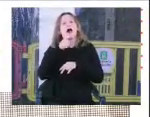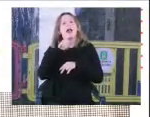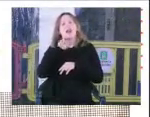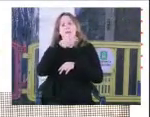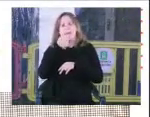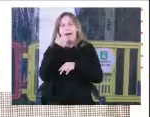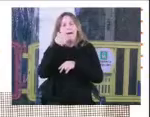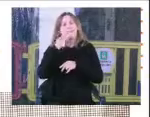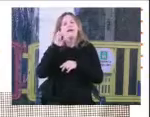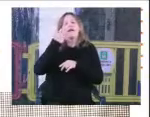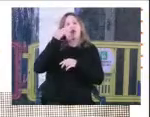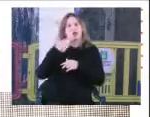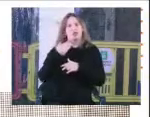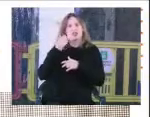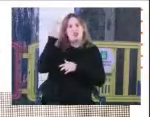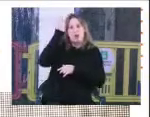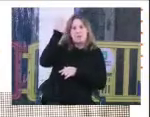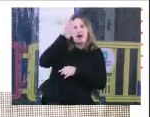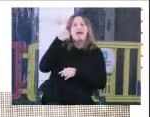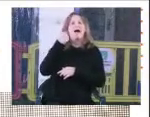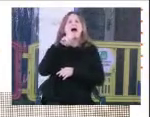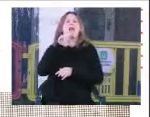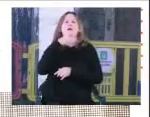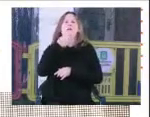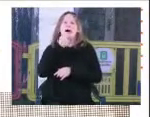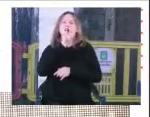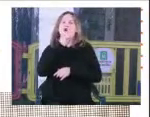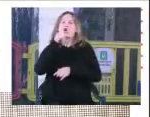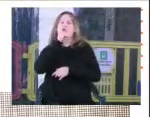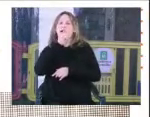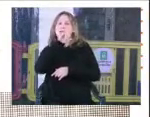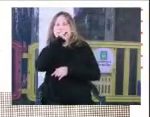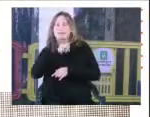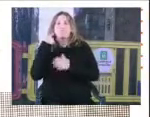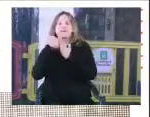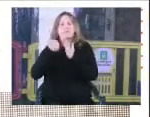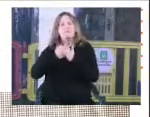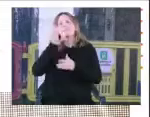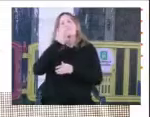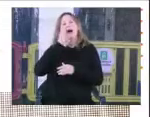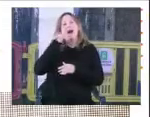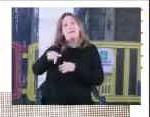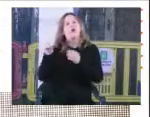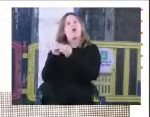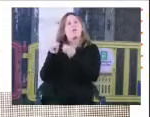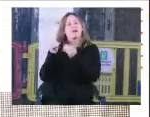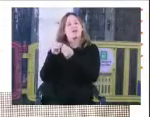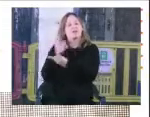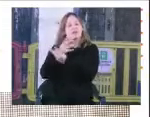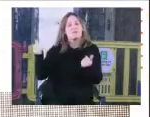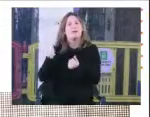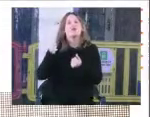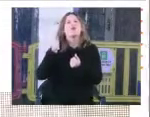y homenajear a Alba González que es fundadora y militante de Madres y Familiares y madre del compañero desaparecido Rafael